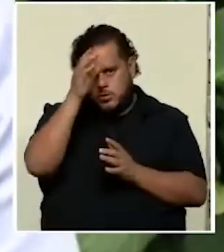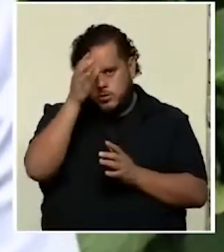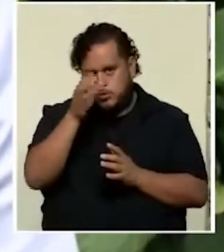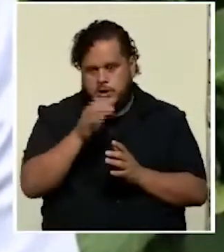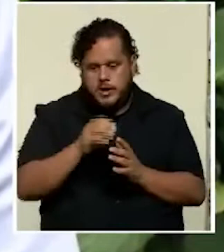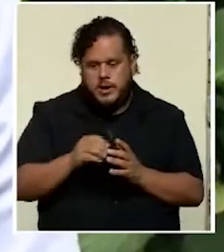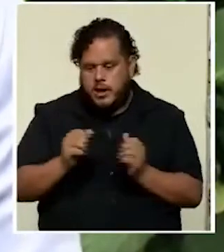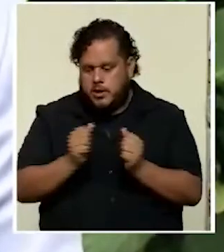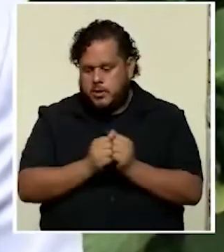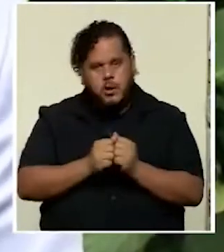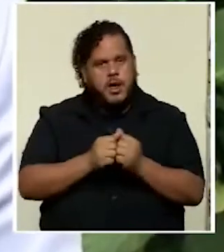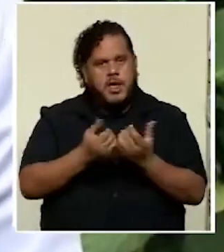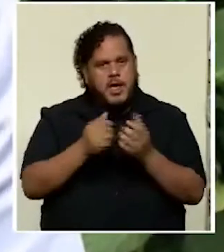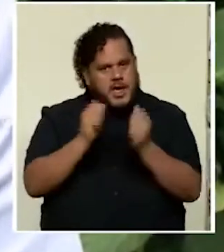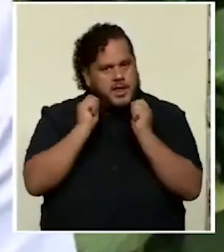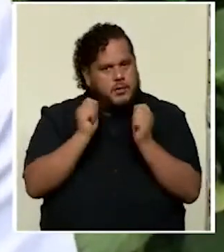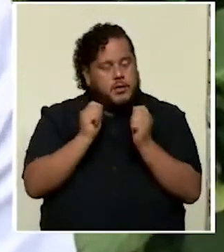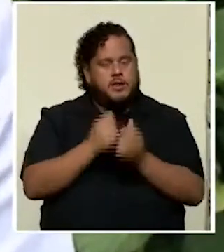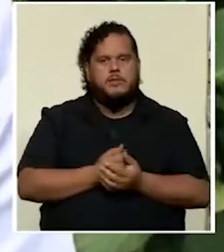educación